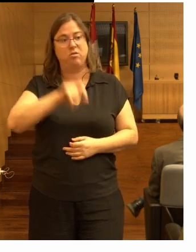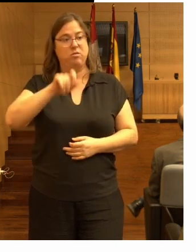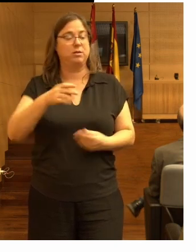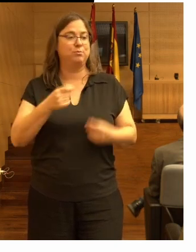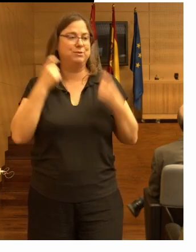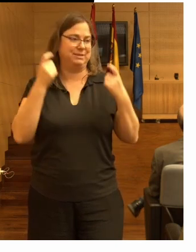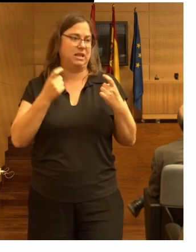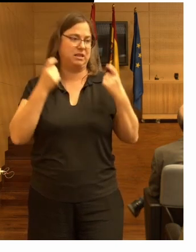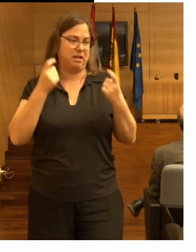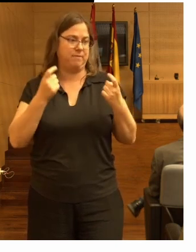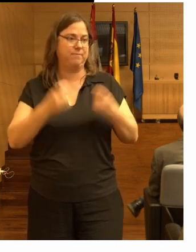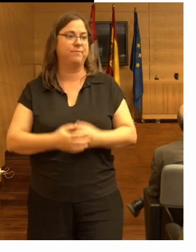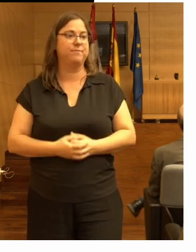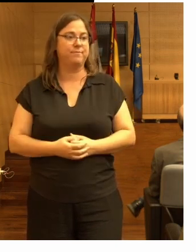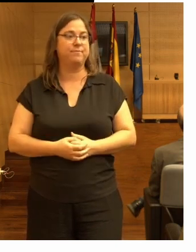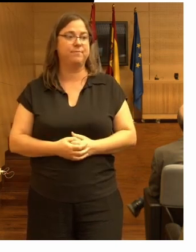intentar